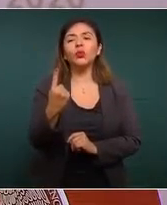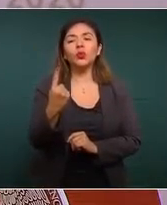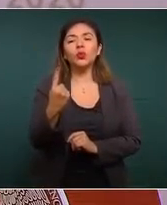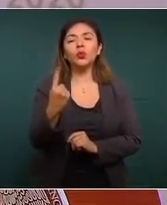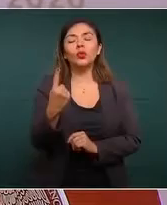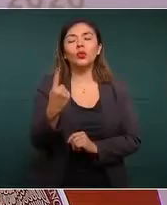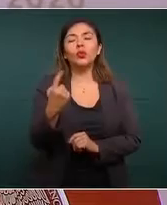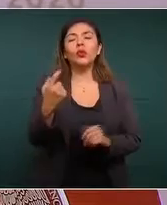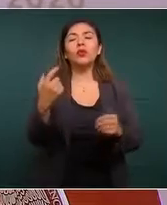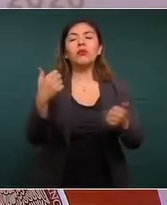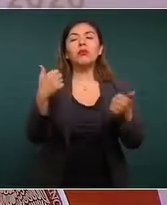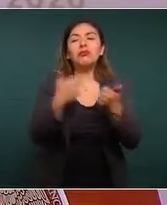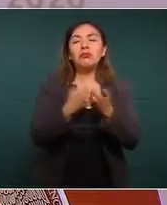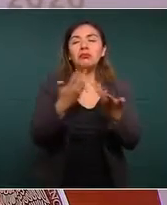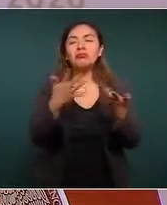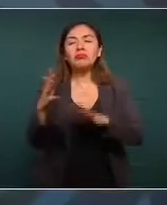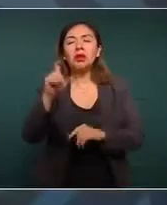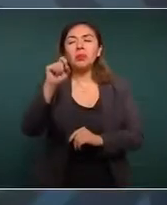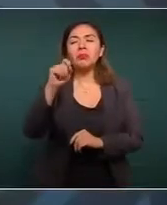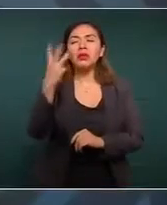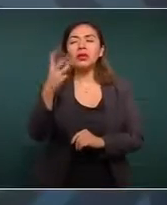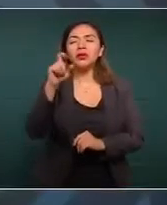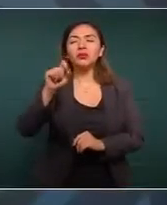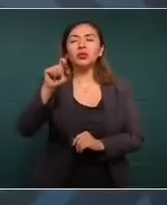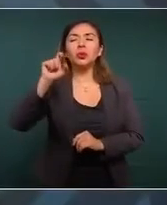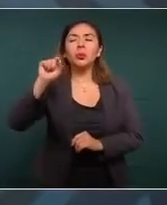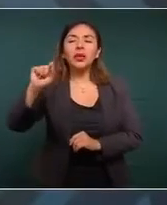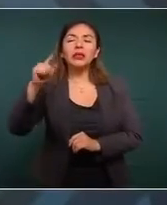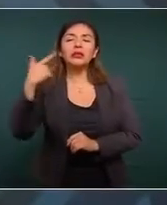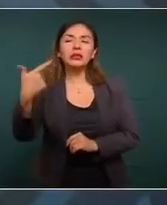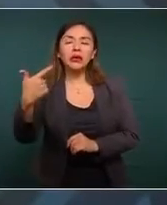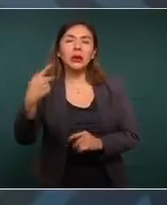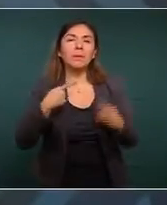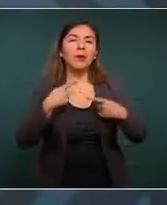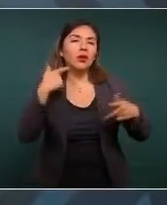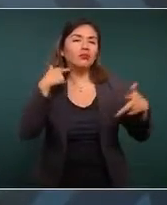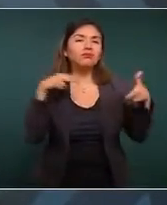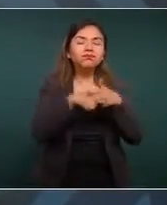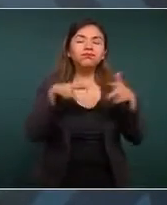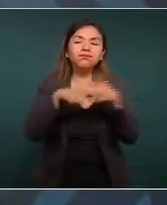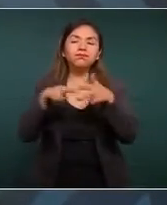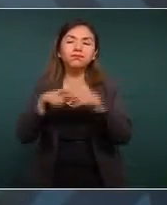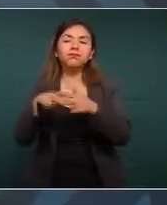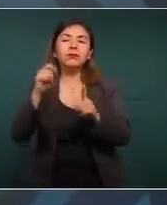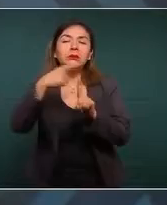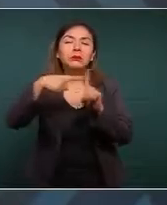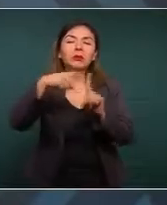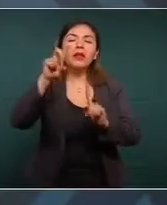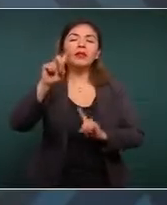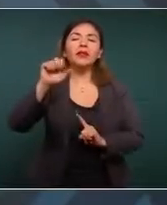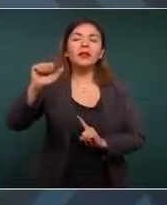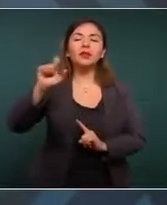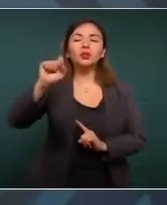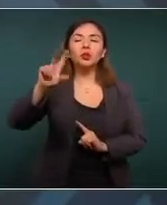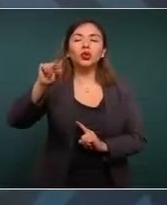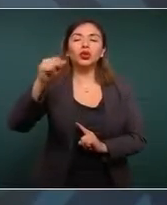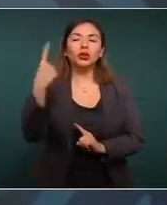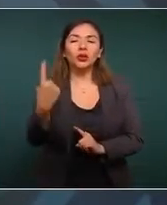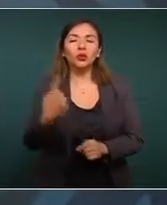con 23.27 homicidios, siendo la media de 36.88.